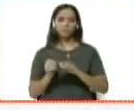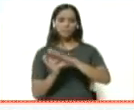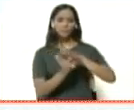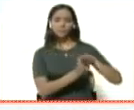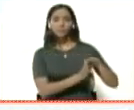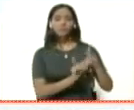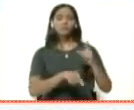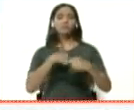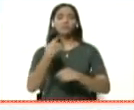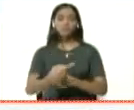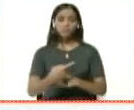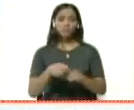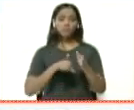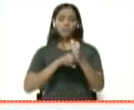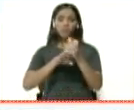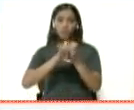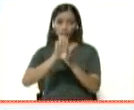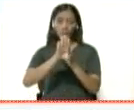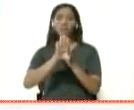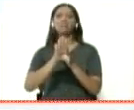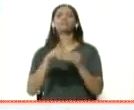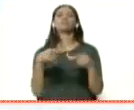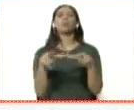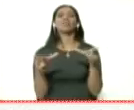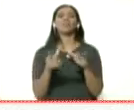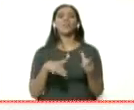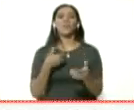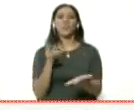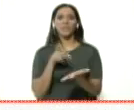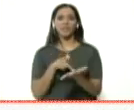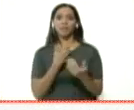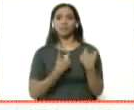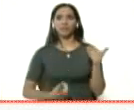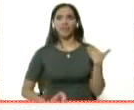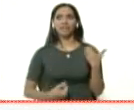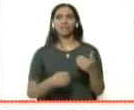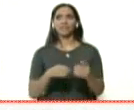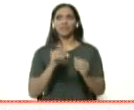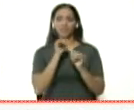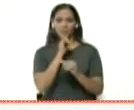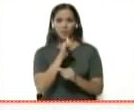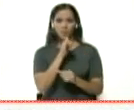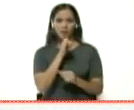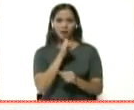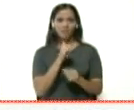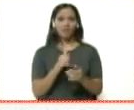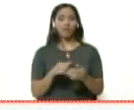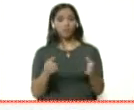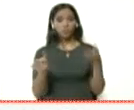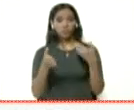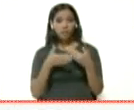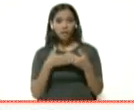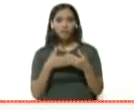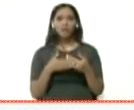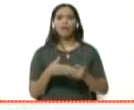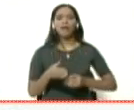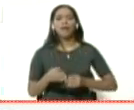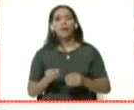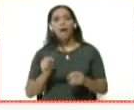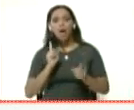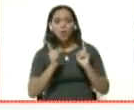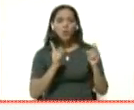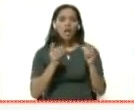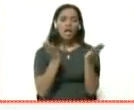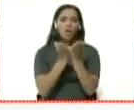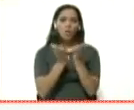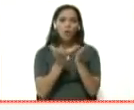dependiendo de la evolución de la situación, podemos llegar, el presidente lo anunciaba hoy a mediodía, algún cierre probable de algunas escuelas,